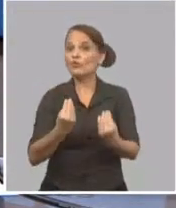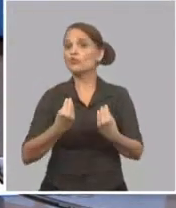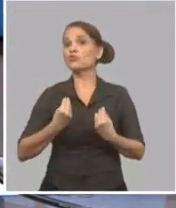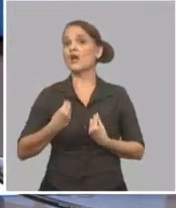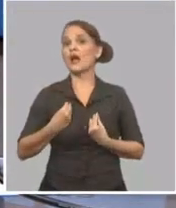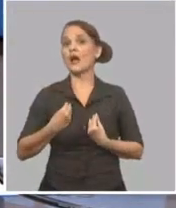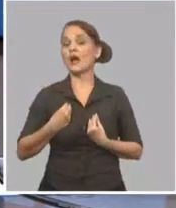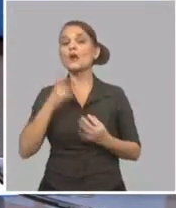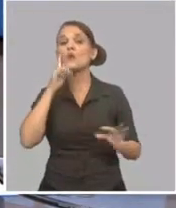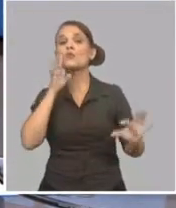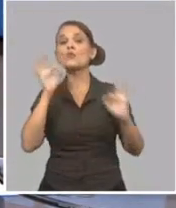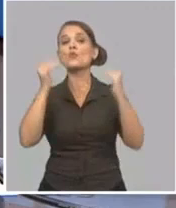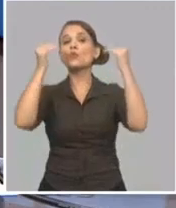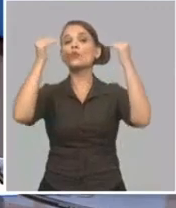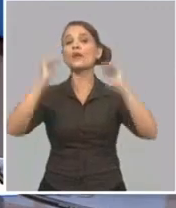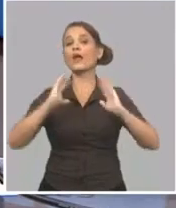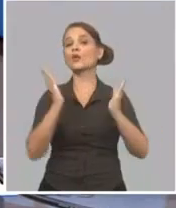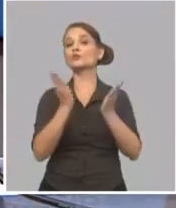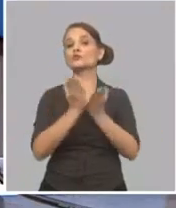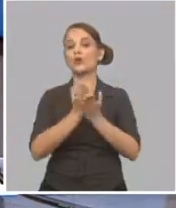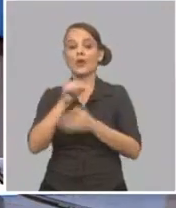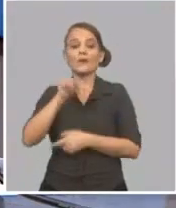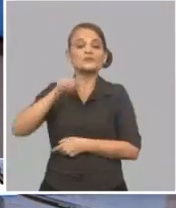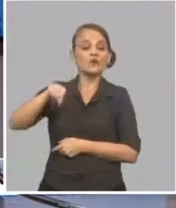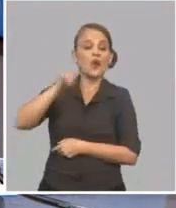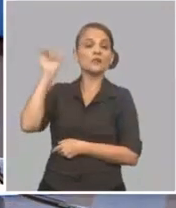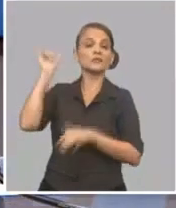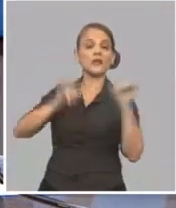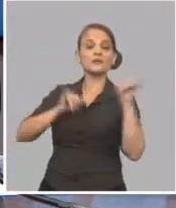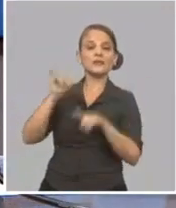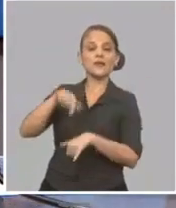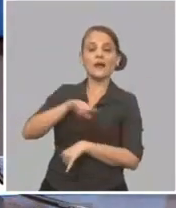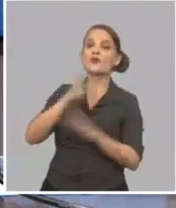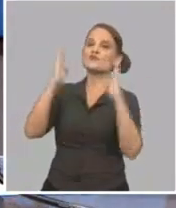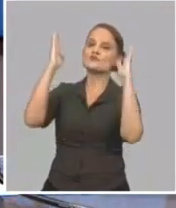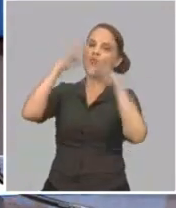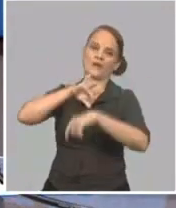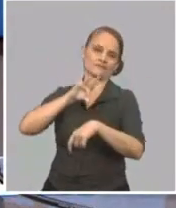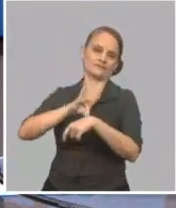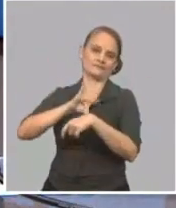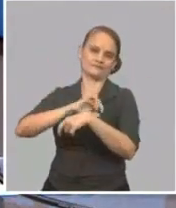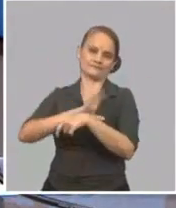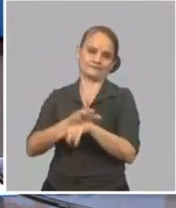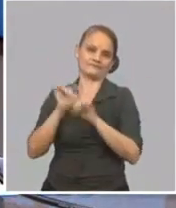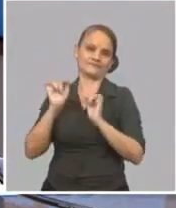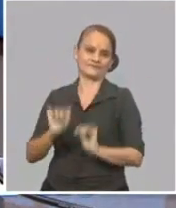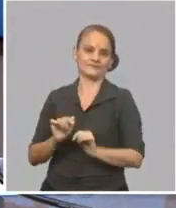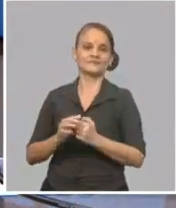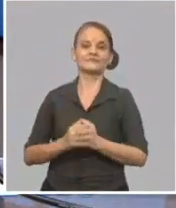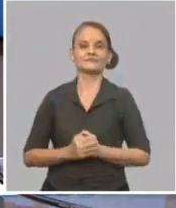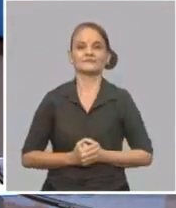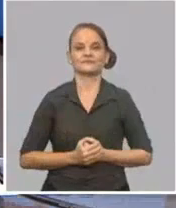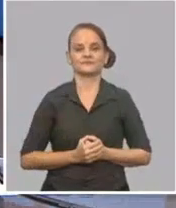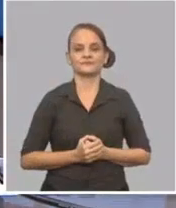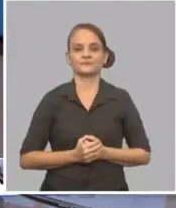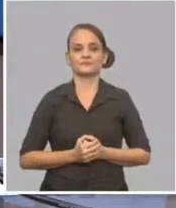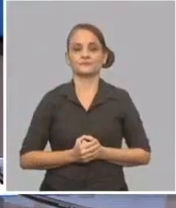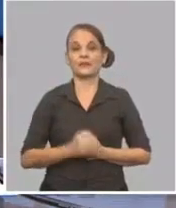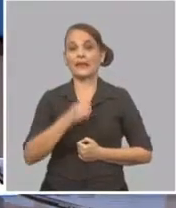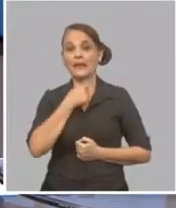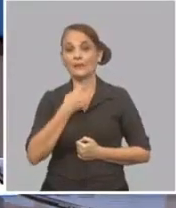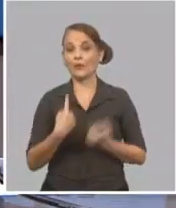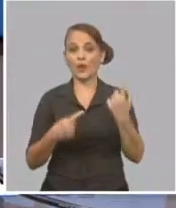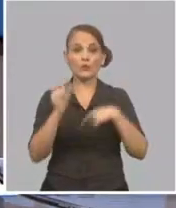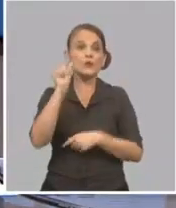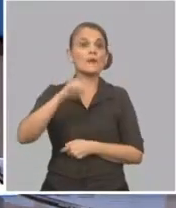de que todas las personas que llegaron no son portadoras de la enfermedad. De ser así,